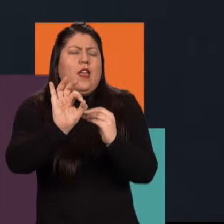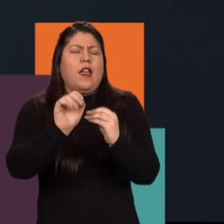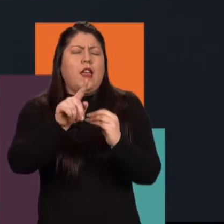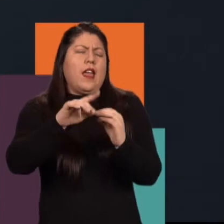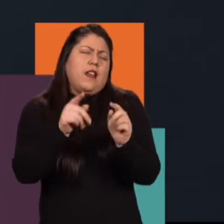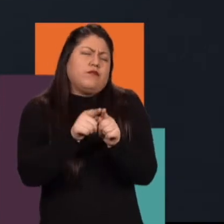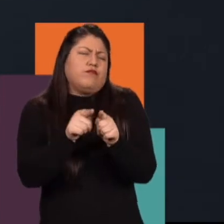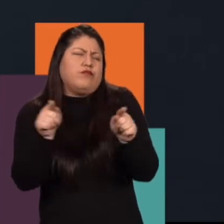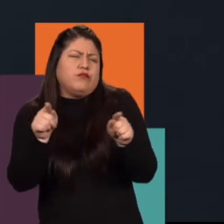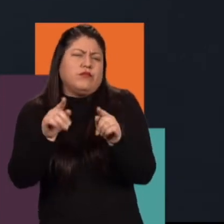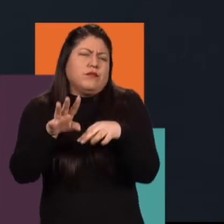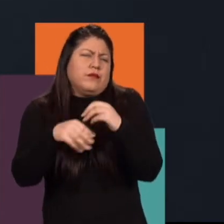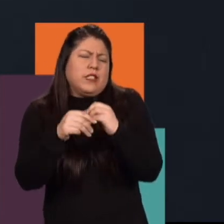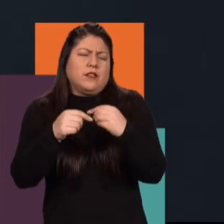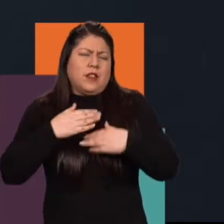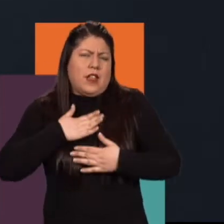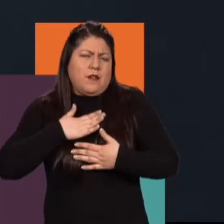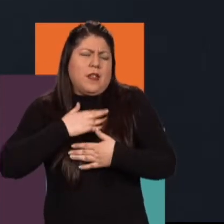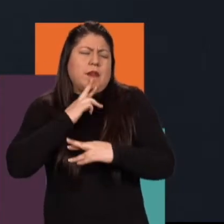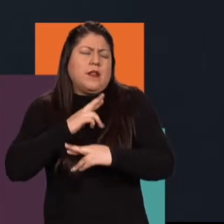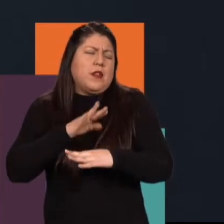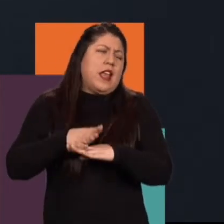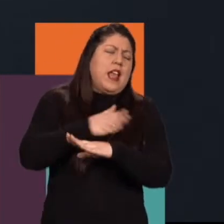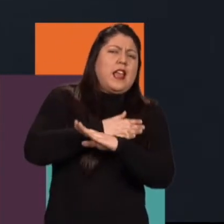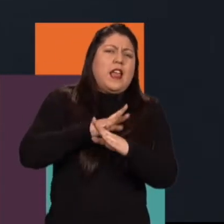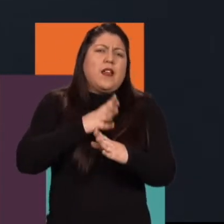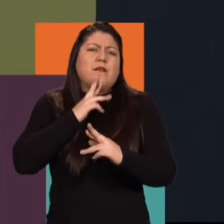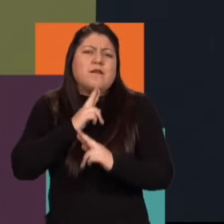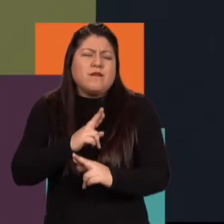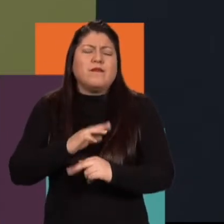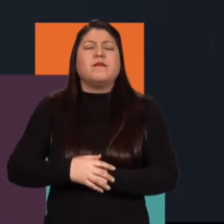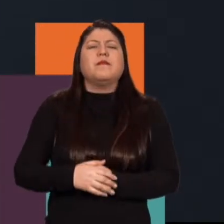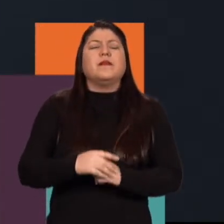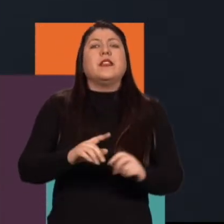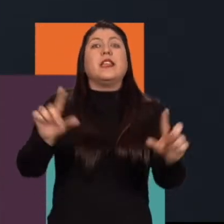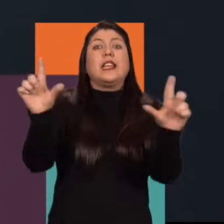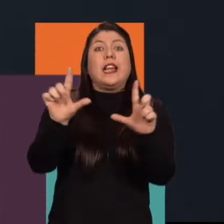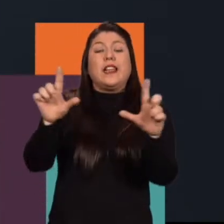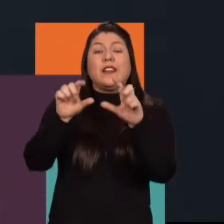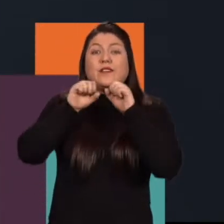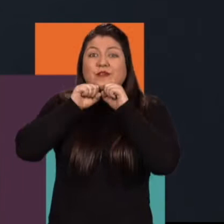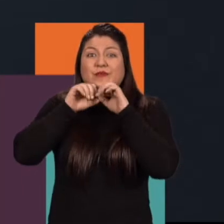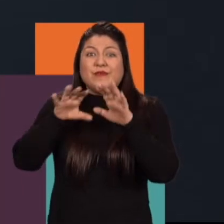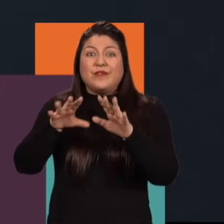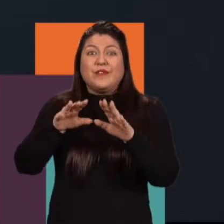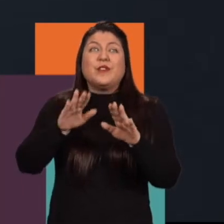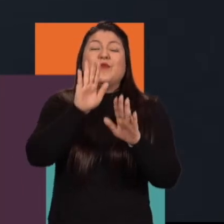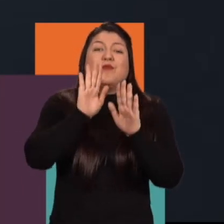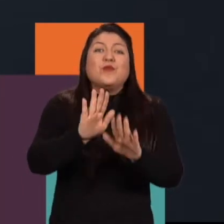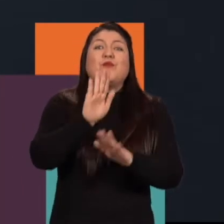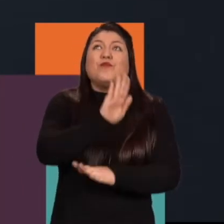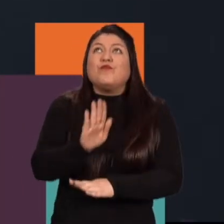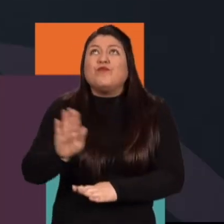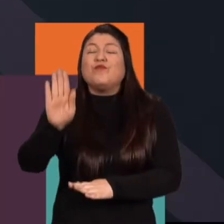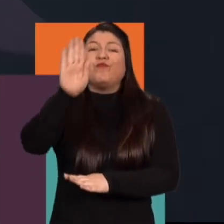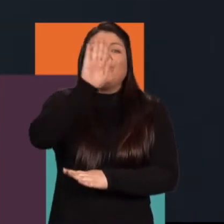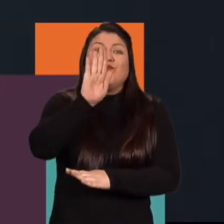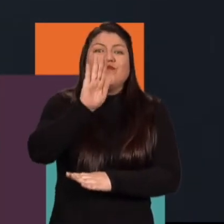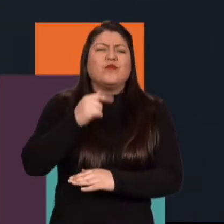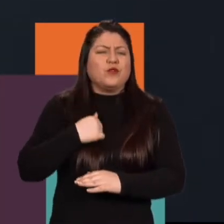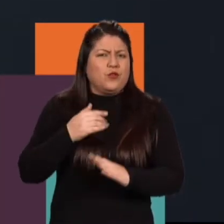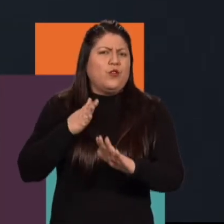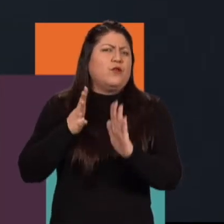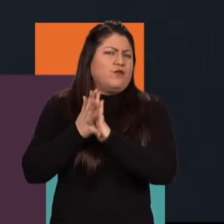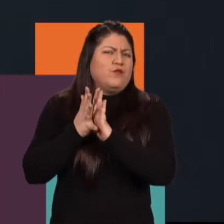aporte, Karen, déjame ahí ampliar mi respuesta. También ha sido esa gran apuesta que han tenido los canales regionales, ¿cierto?